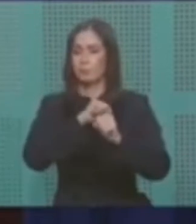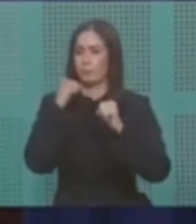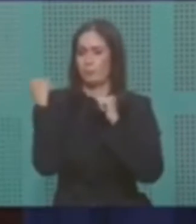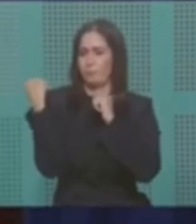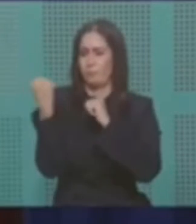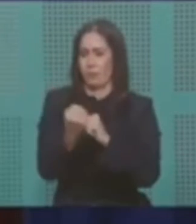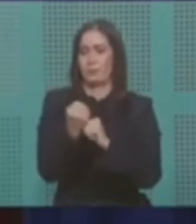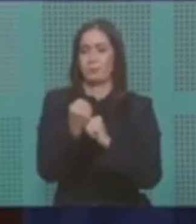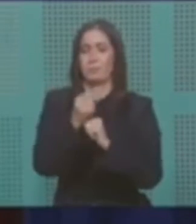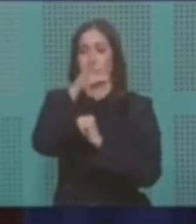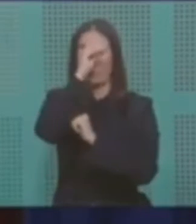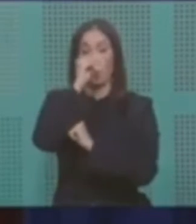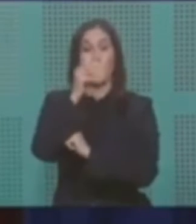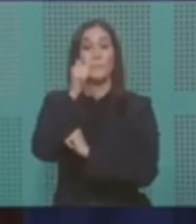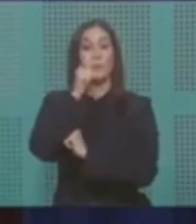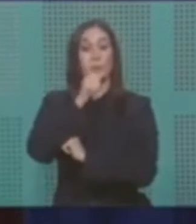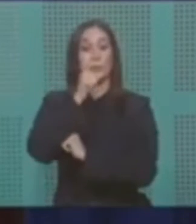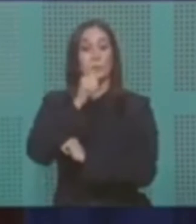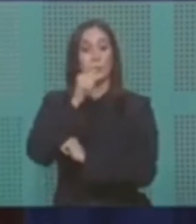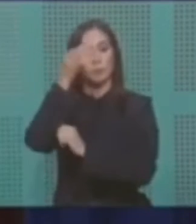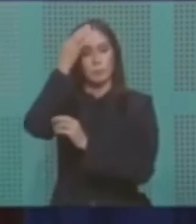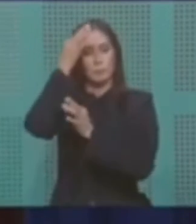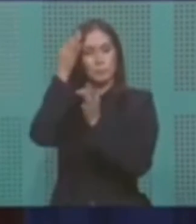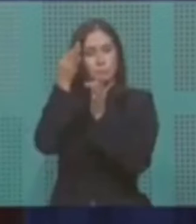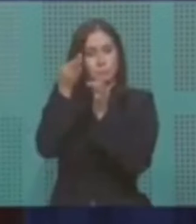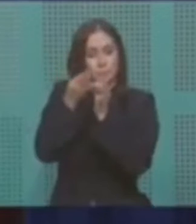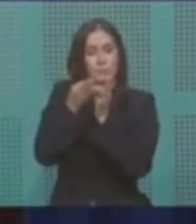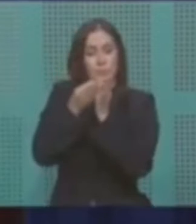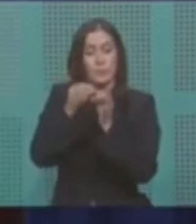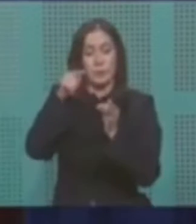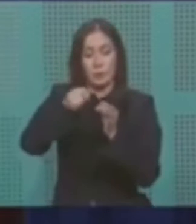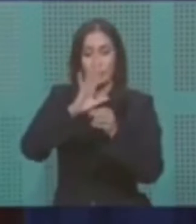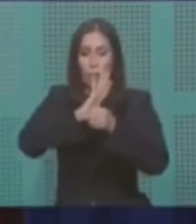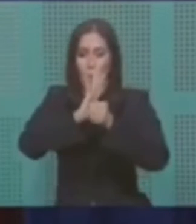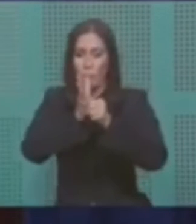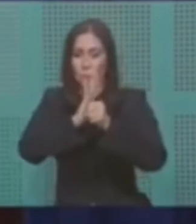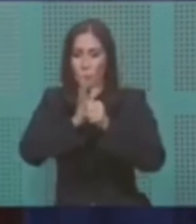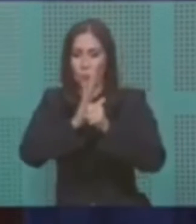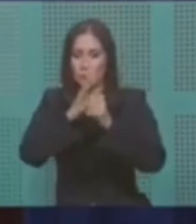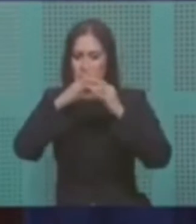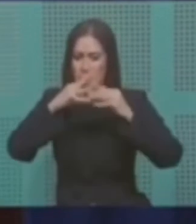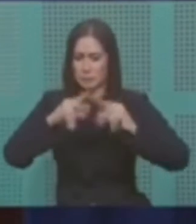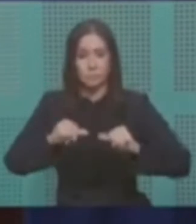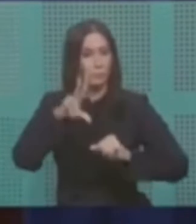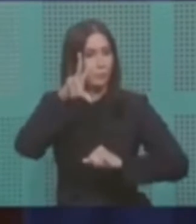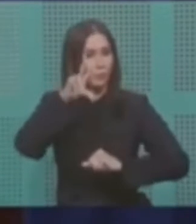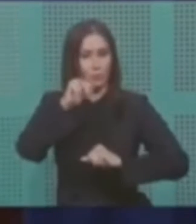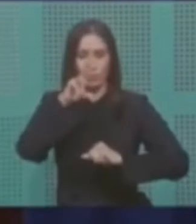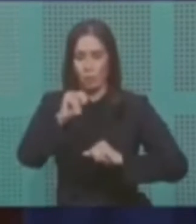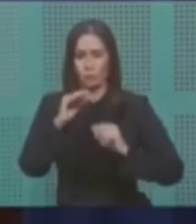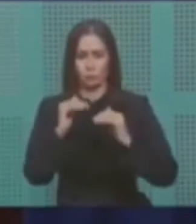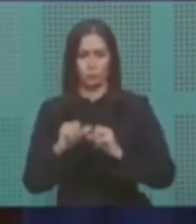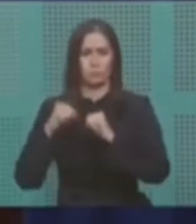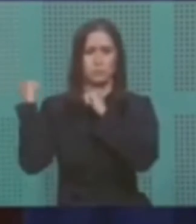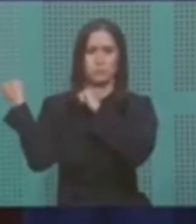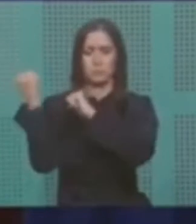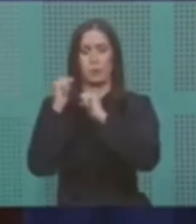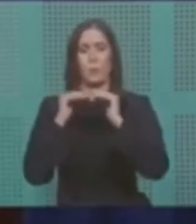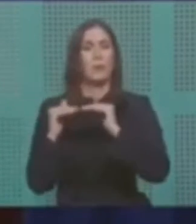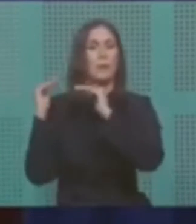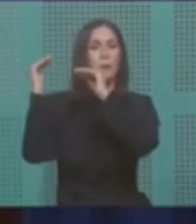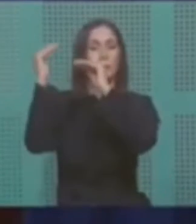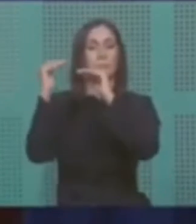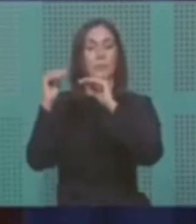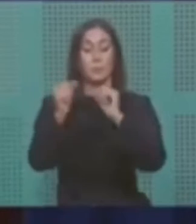dominicanos y dominicanas, tengamos fe que este mal no nos destruirá, no por mis fuerzas ni por las